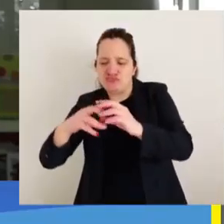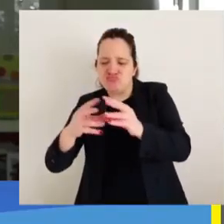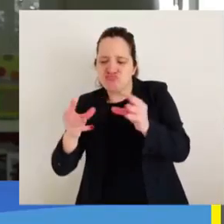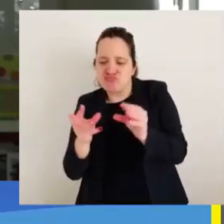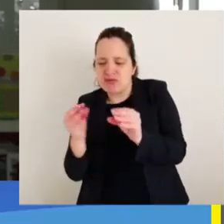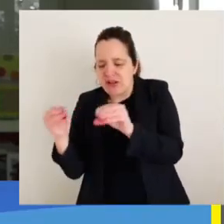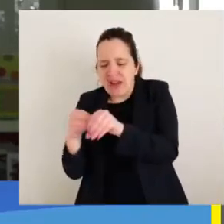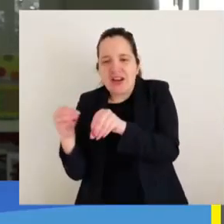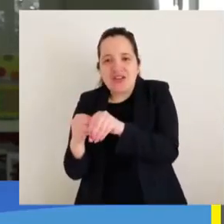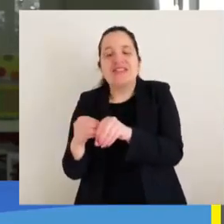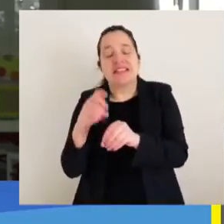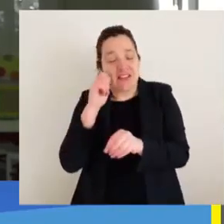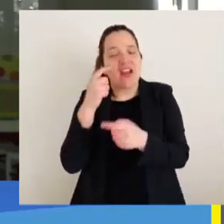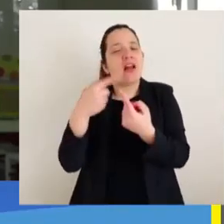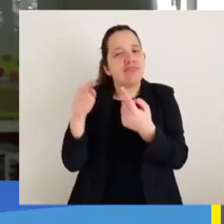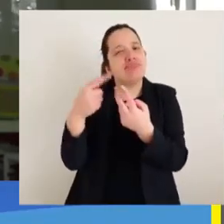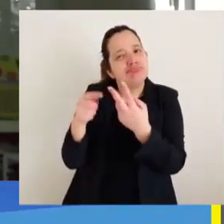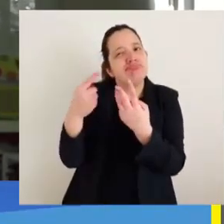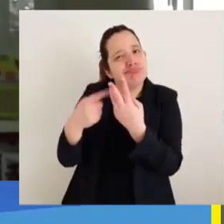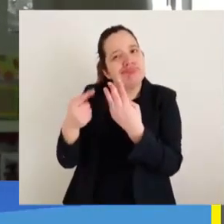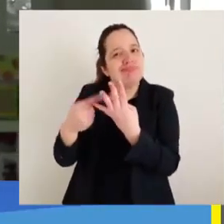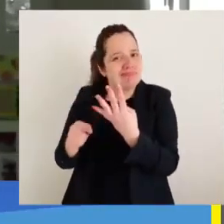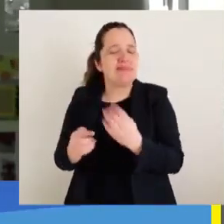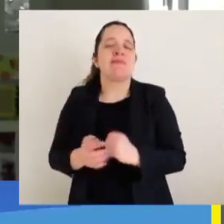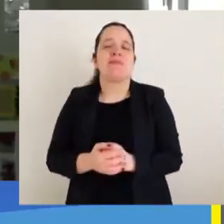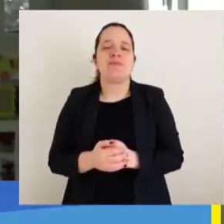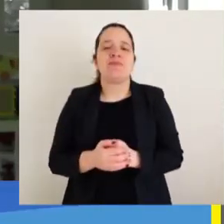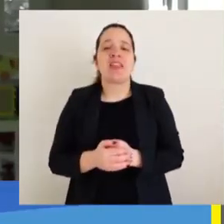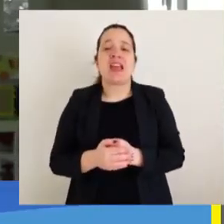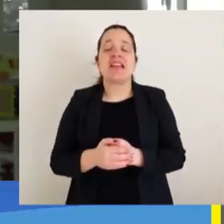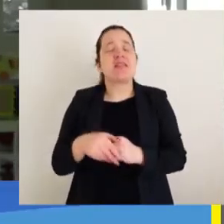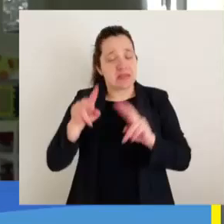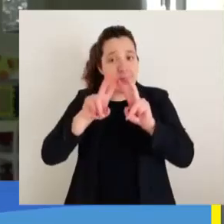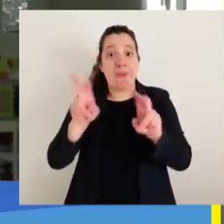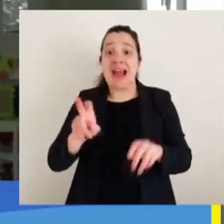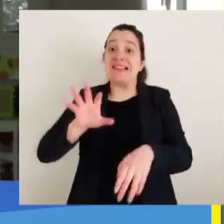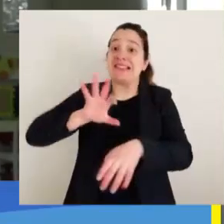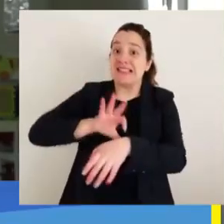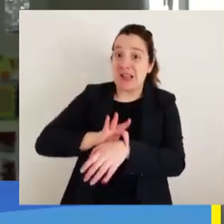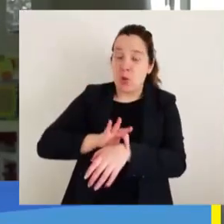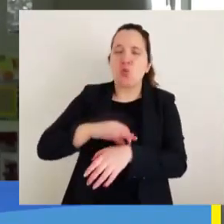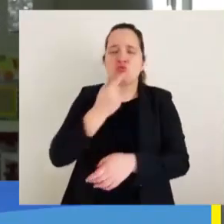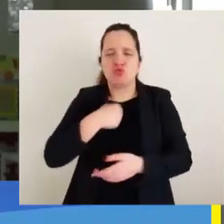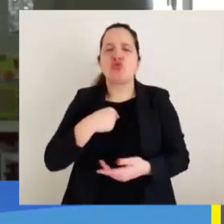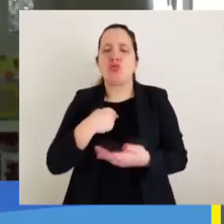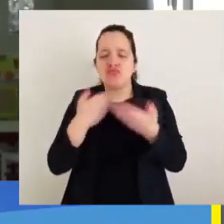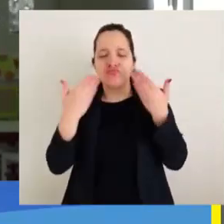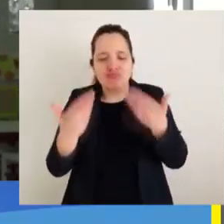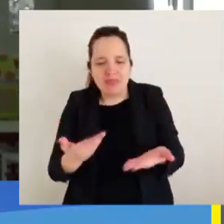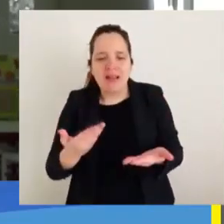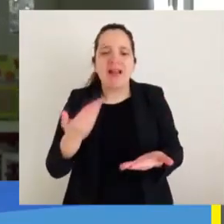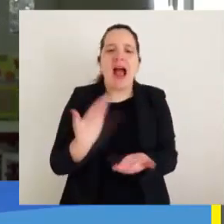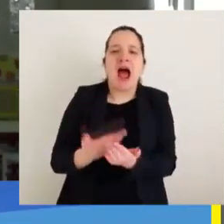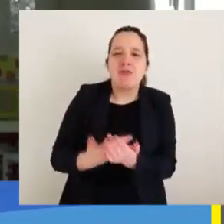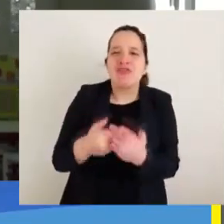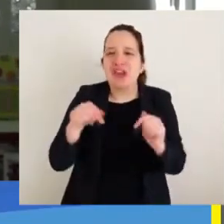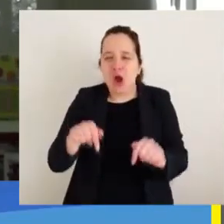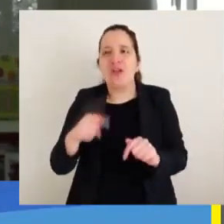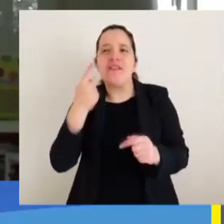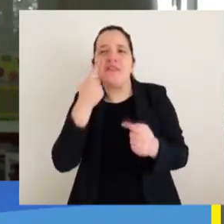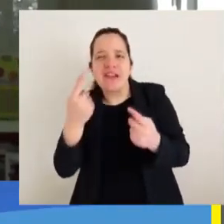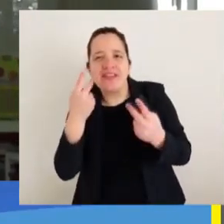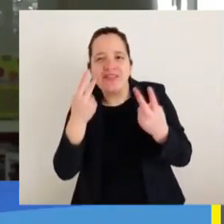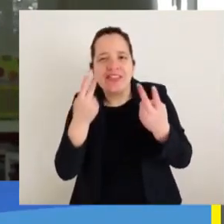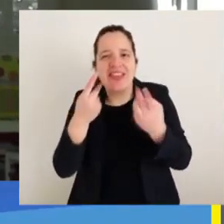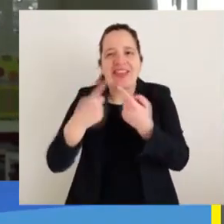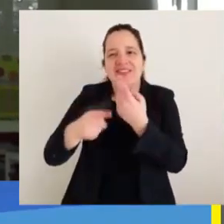eso. Entonces son hartas cosas asociadas. Dentro de la medicina, aquí afortunadamente igual se ha estado dando esta instancia como para poder ver